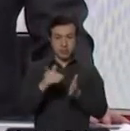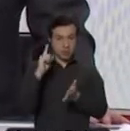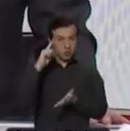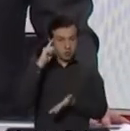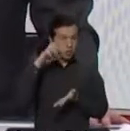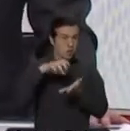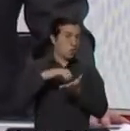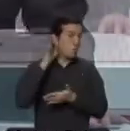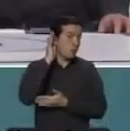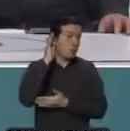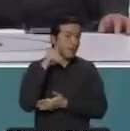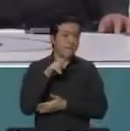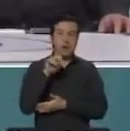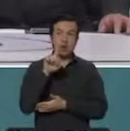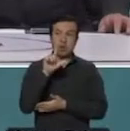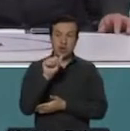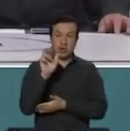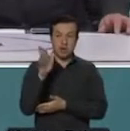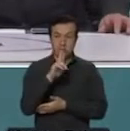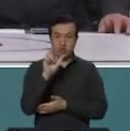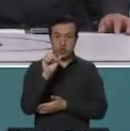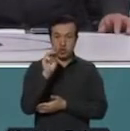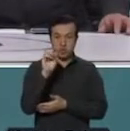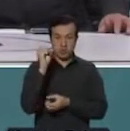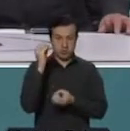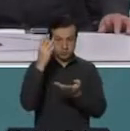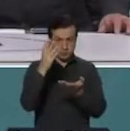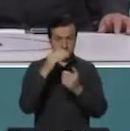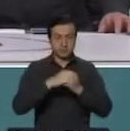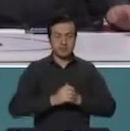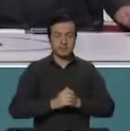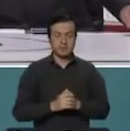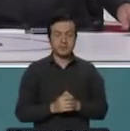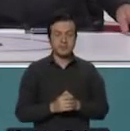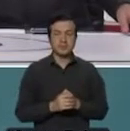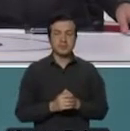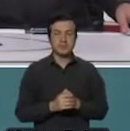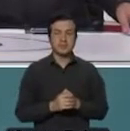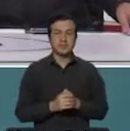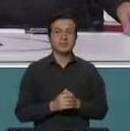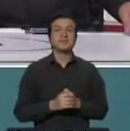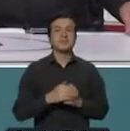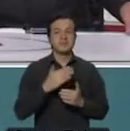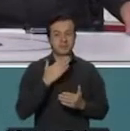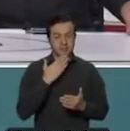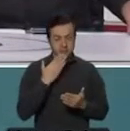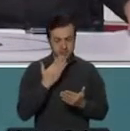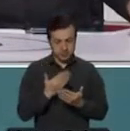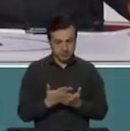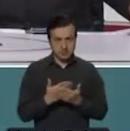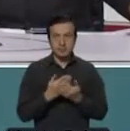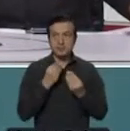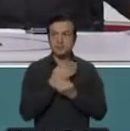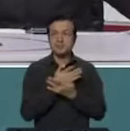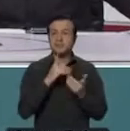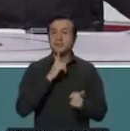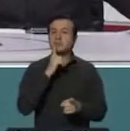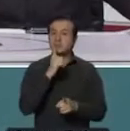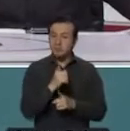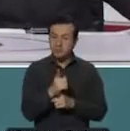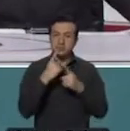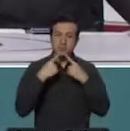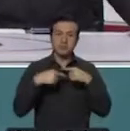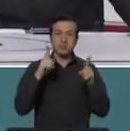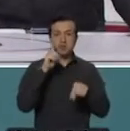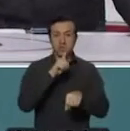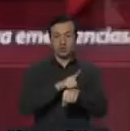María Paula Romo, que tiene más información para los ecuatorianos. Muchas gracias, Fabricio. Efectivamente, como lo ha dicho